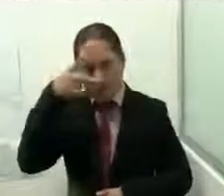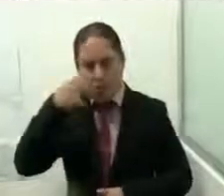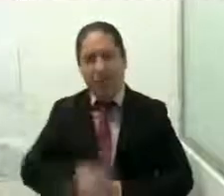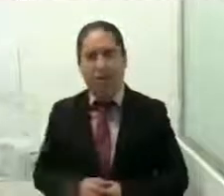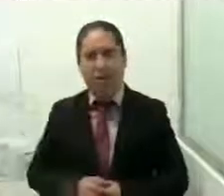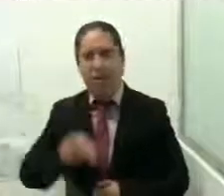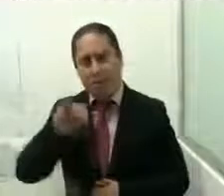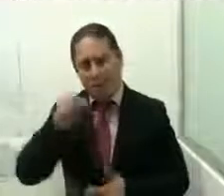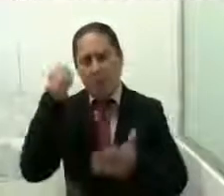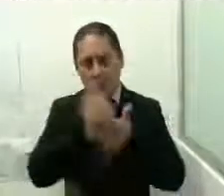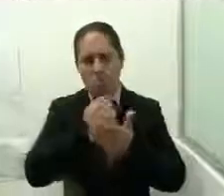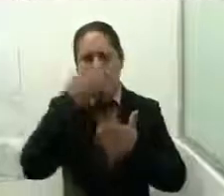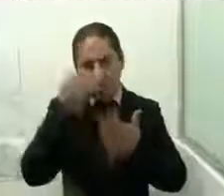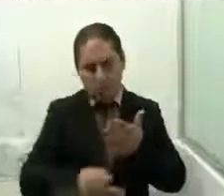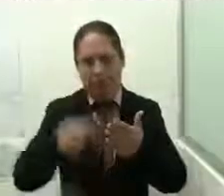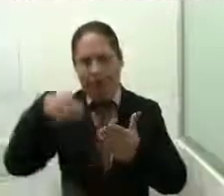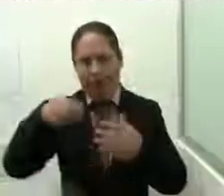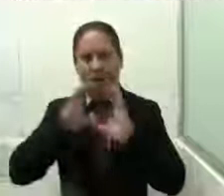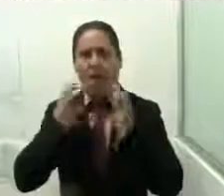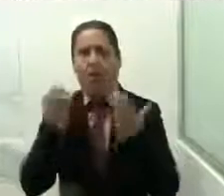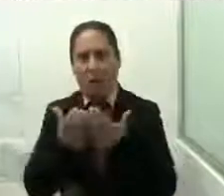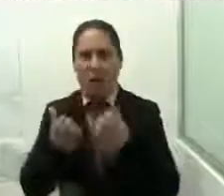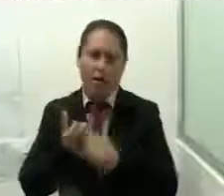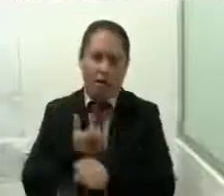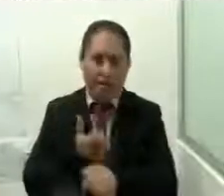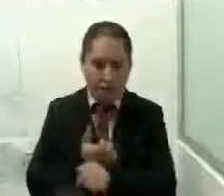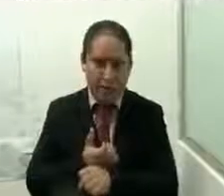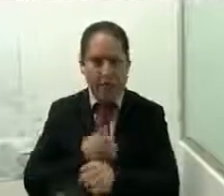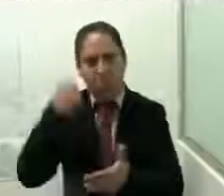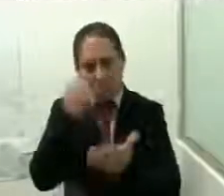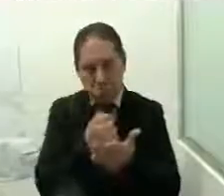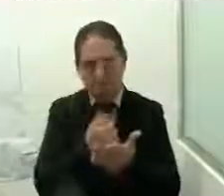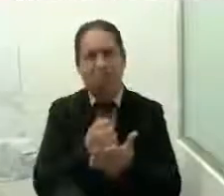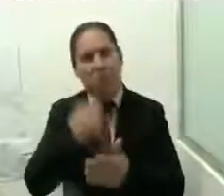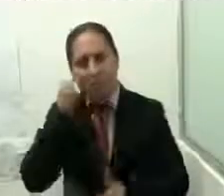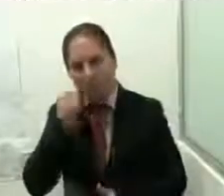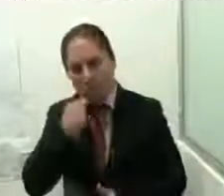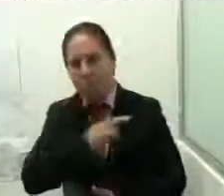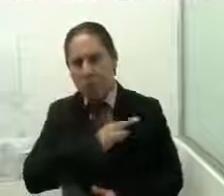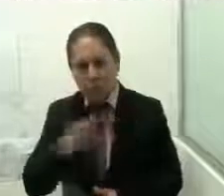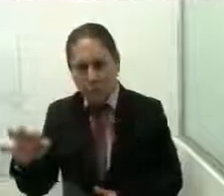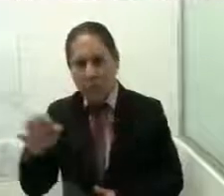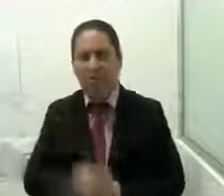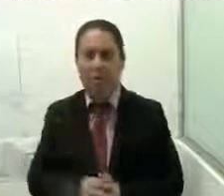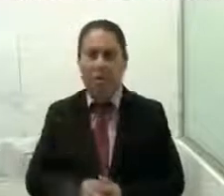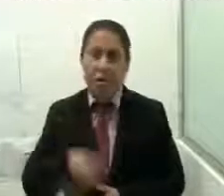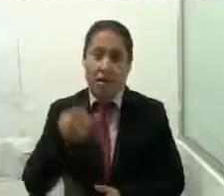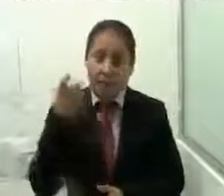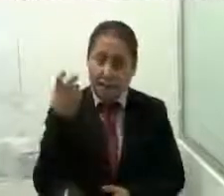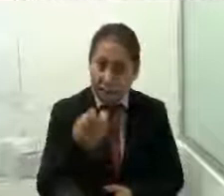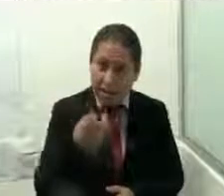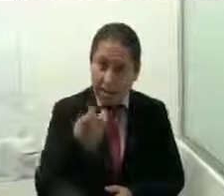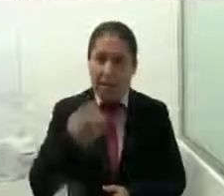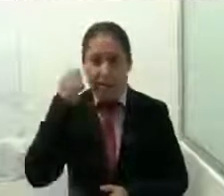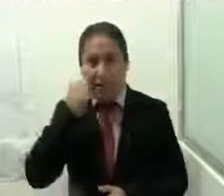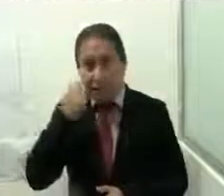aprobadas por ustedes tanto diputadas como diputados y que esta esta generación de iniciativas